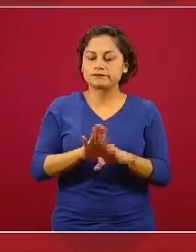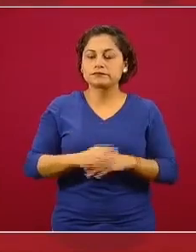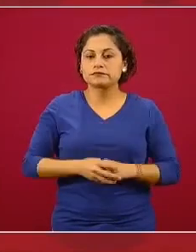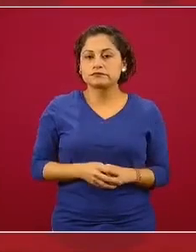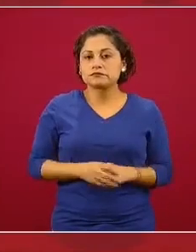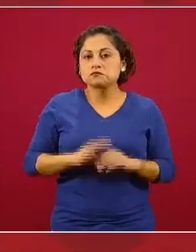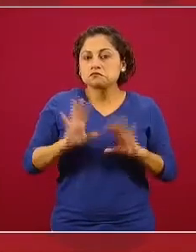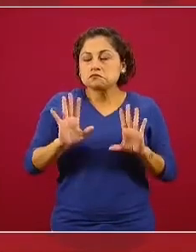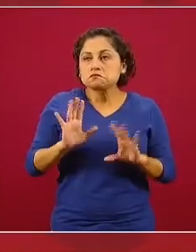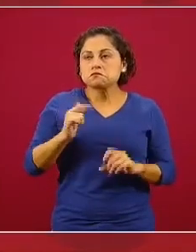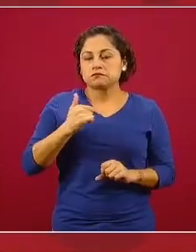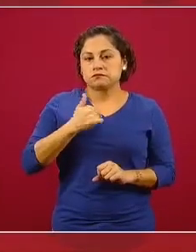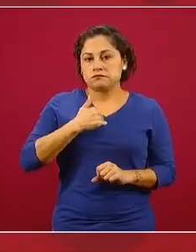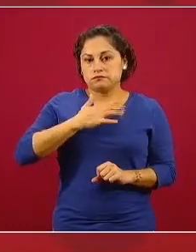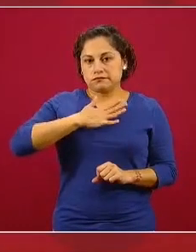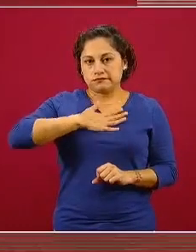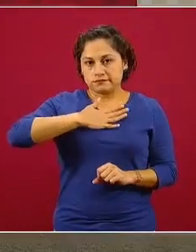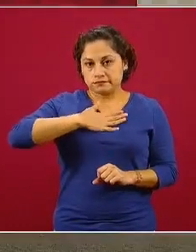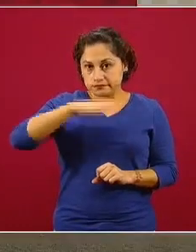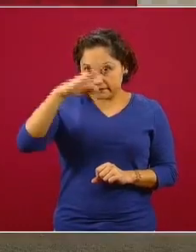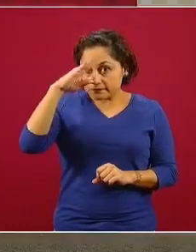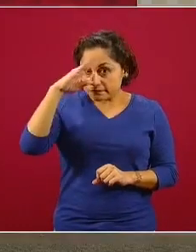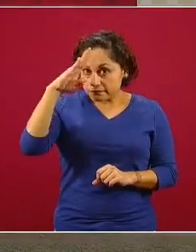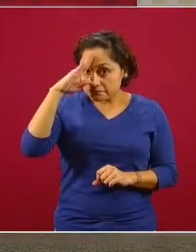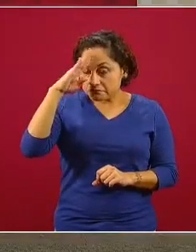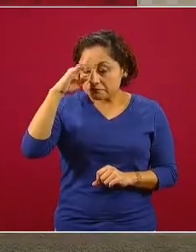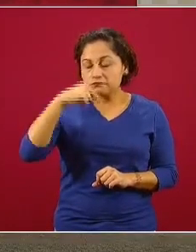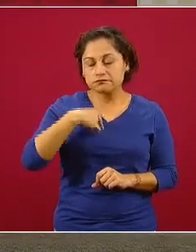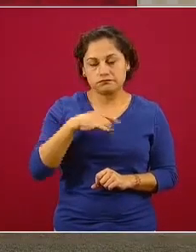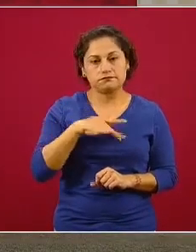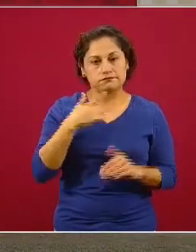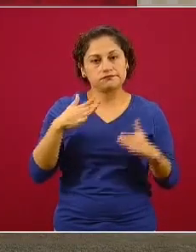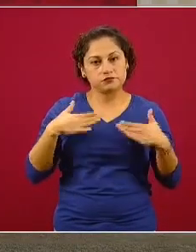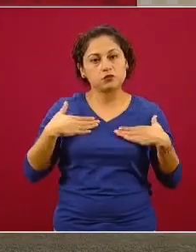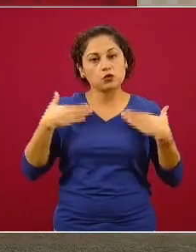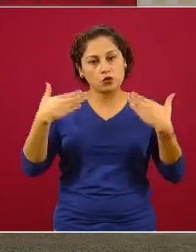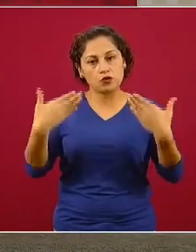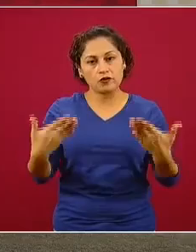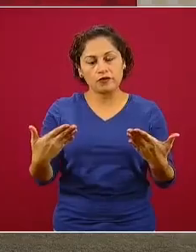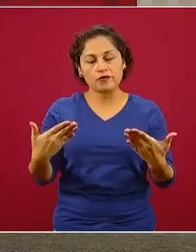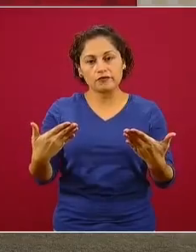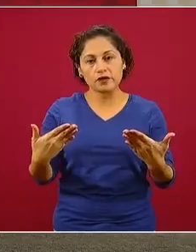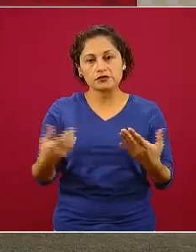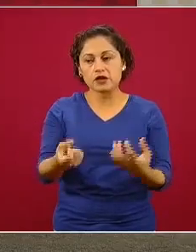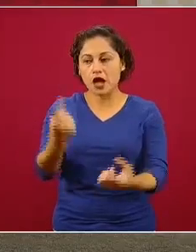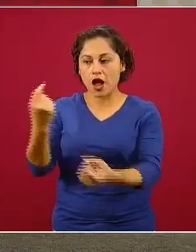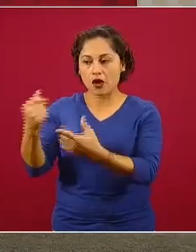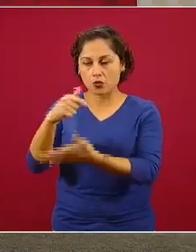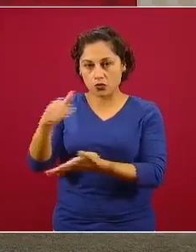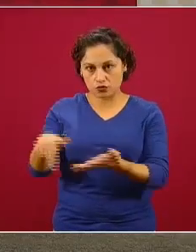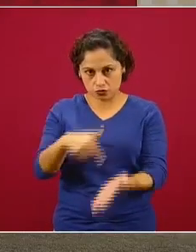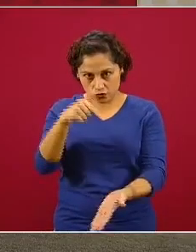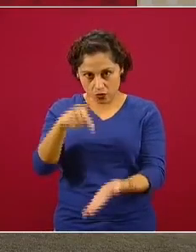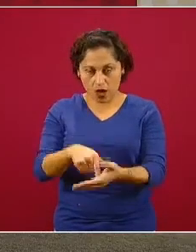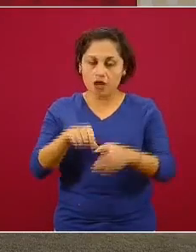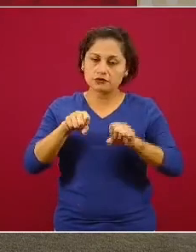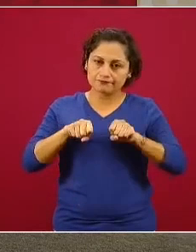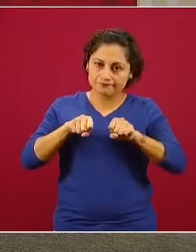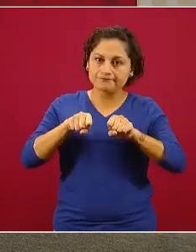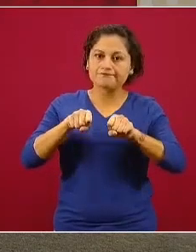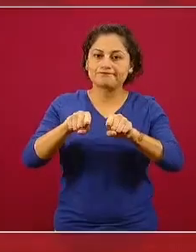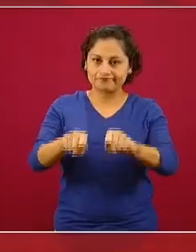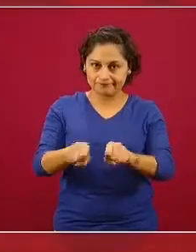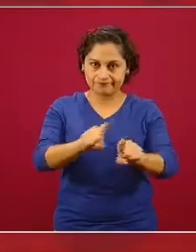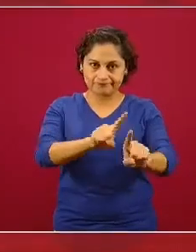pienso y confío en que los establecimientos comerciales, en este caso los supermercados,